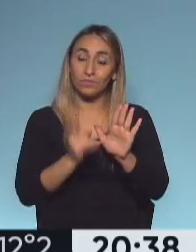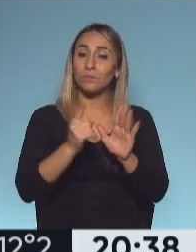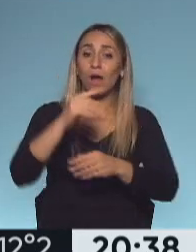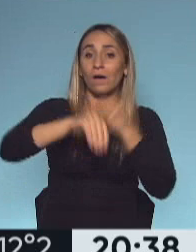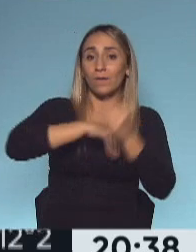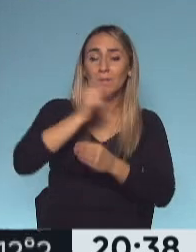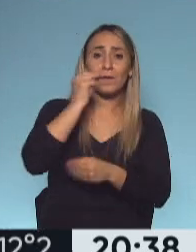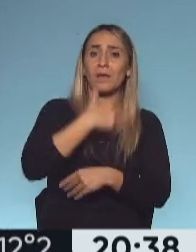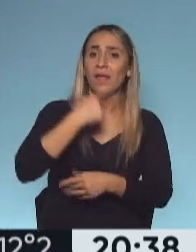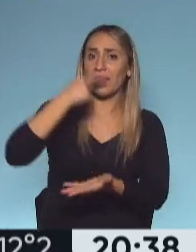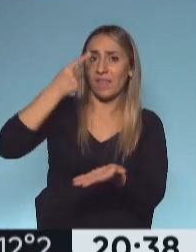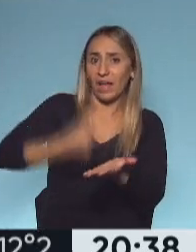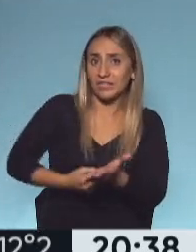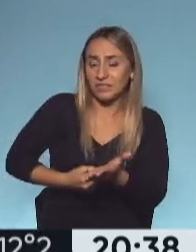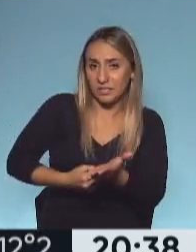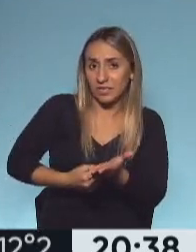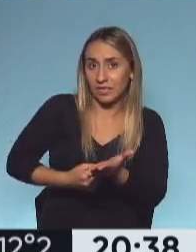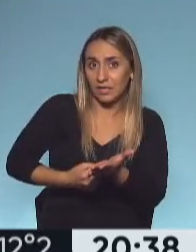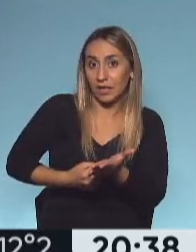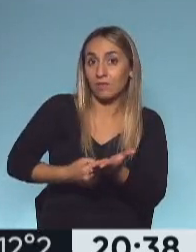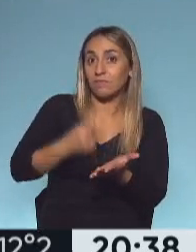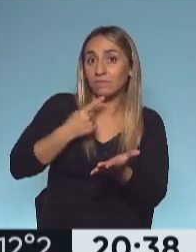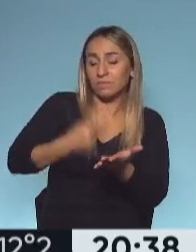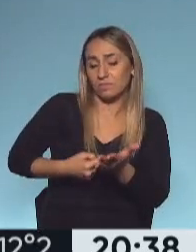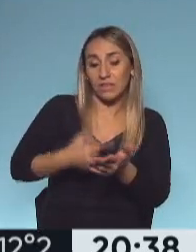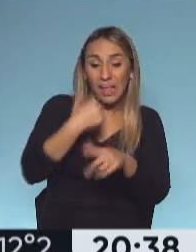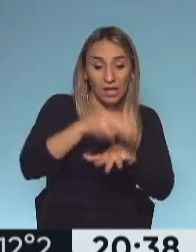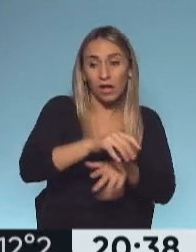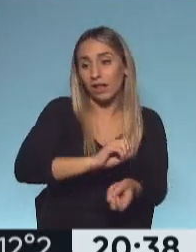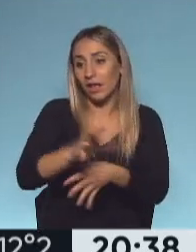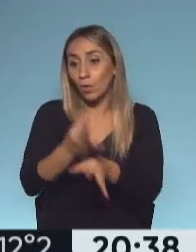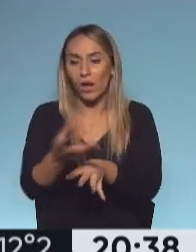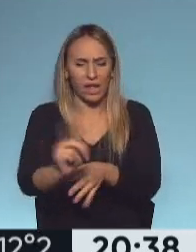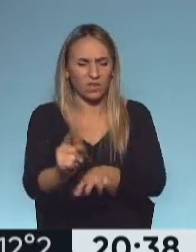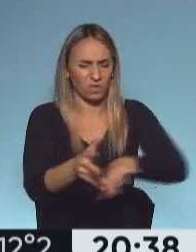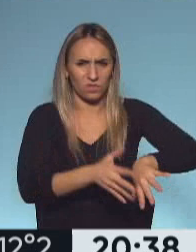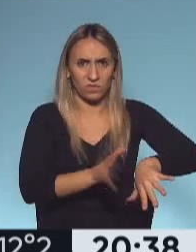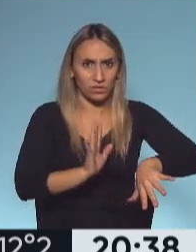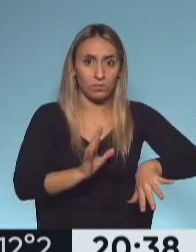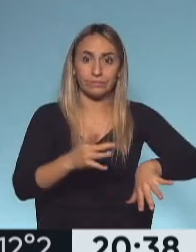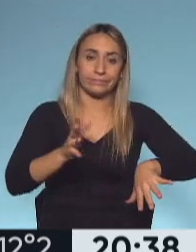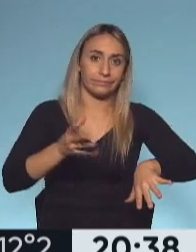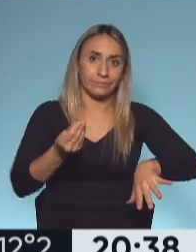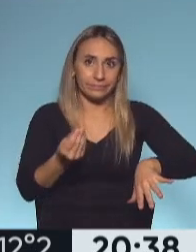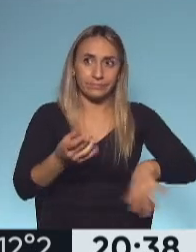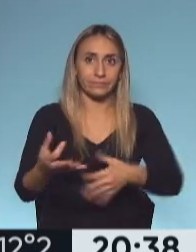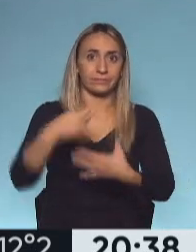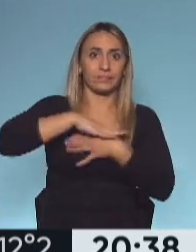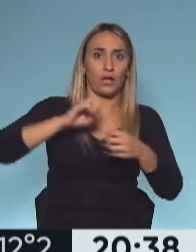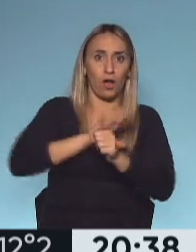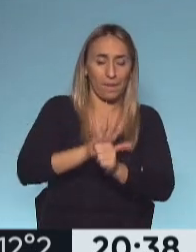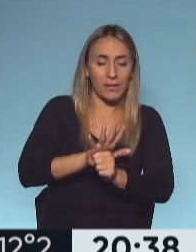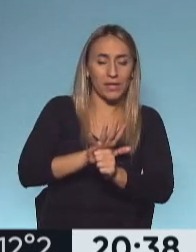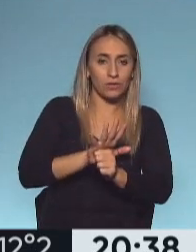padres hayan decidido no enviar a los chicos al colegio ante el temor de contagio del coronavirus. Esto ya lo había